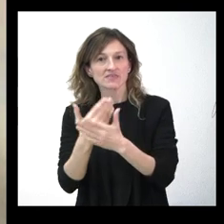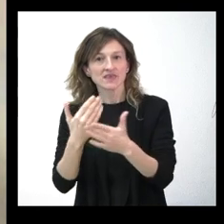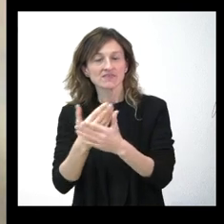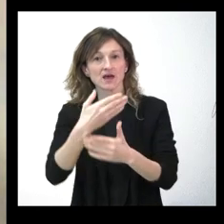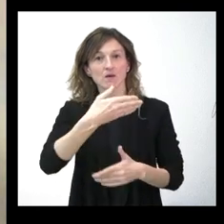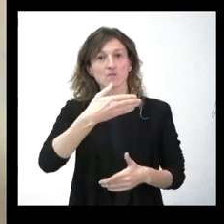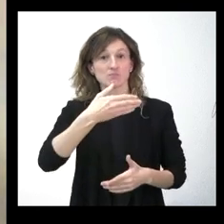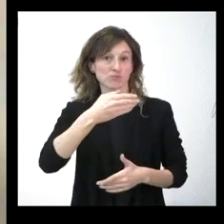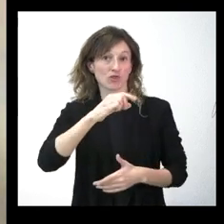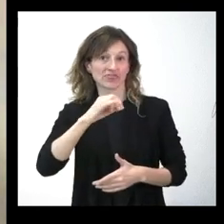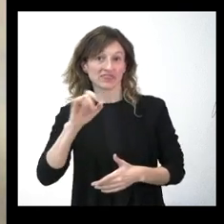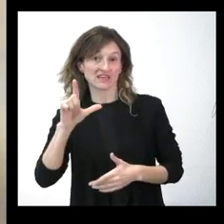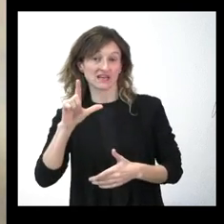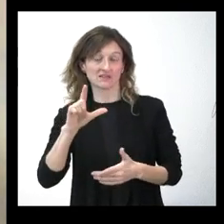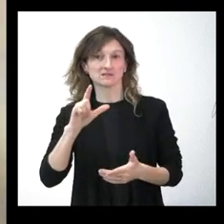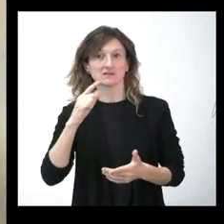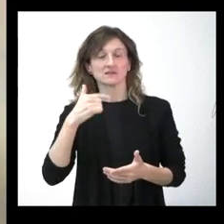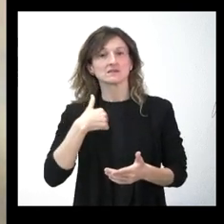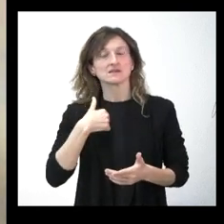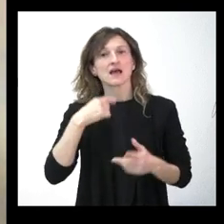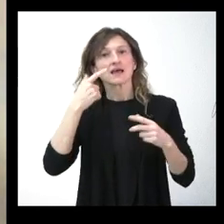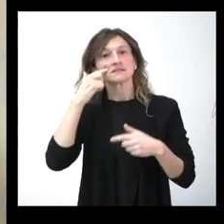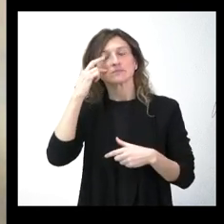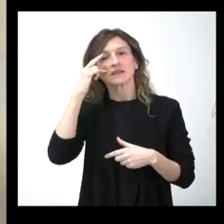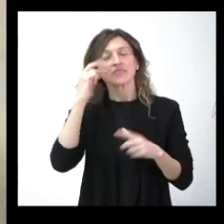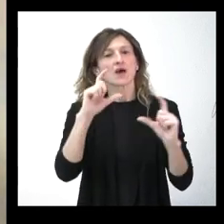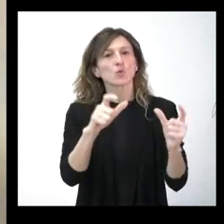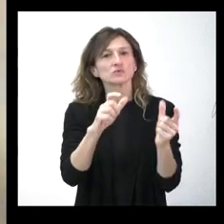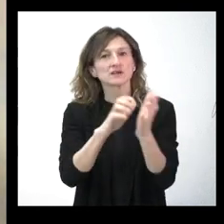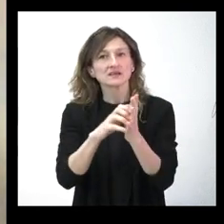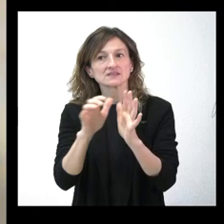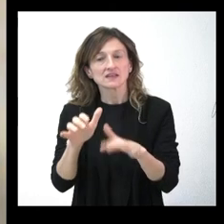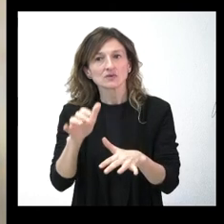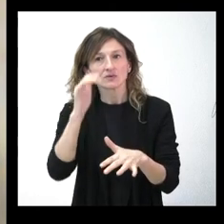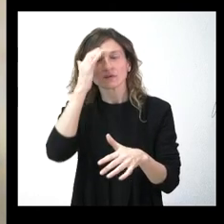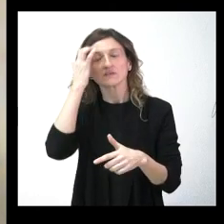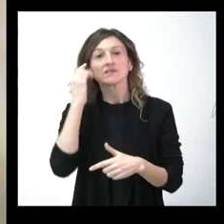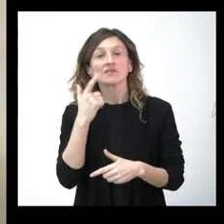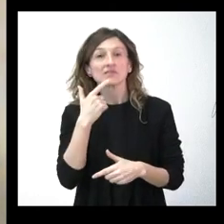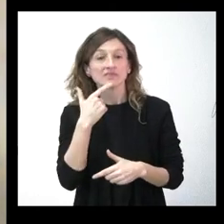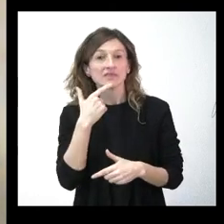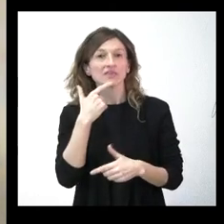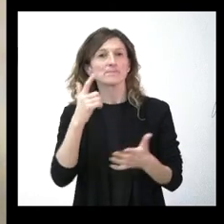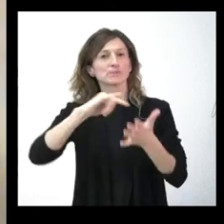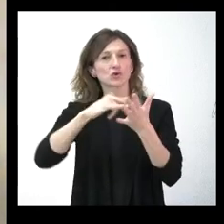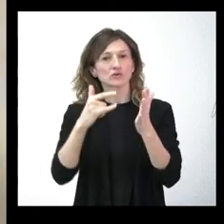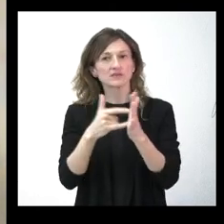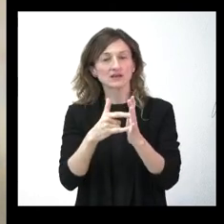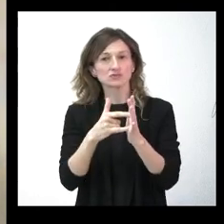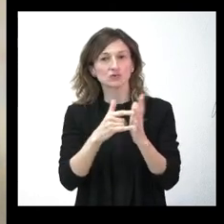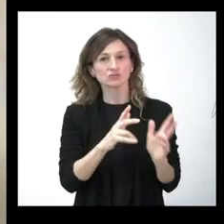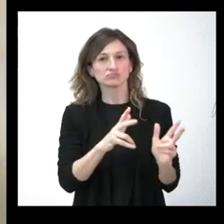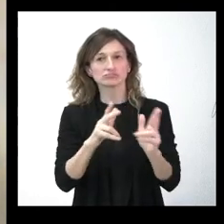oficial de Castilla y León desoyendo el propio criterio de la Junta que según usted iba a tener en cuenta los proyectos troceados